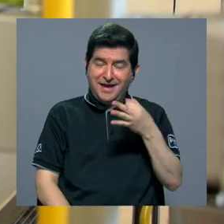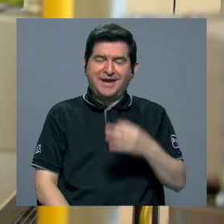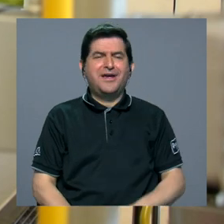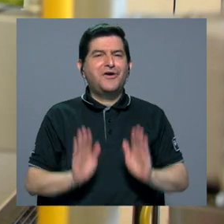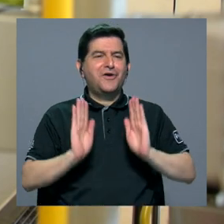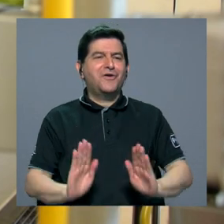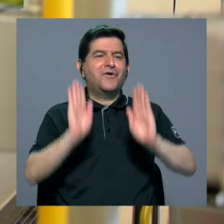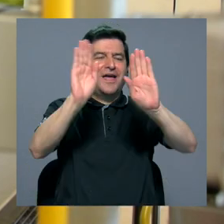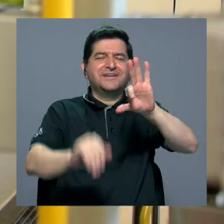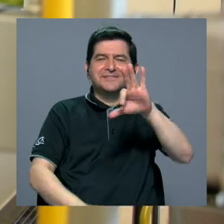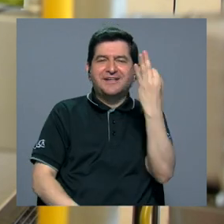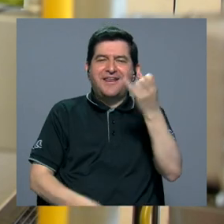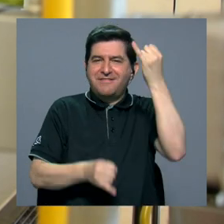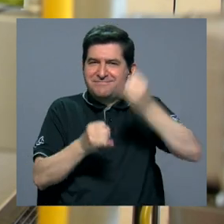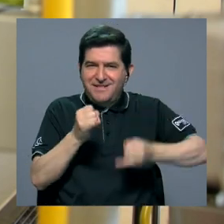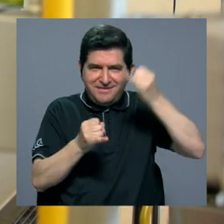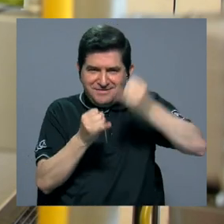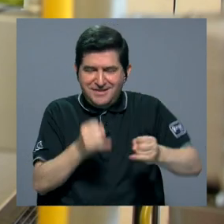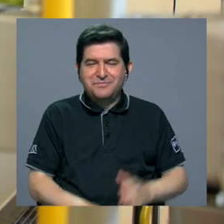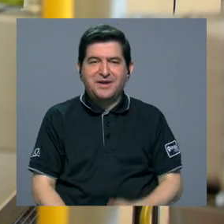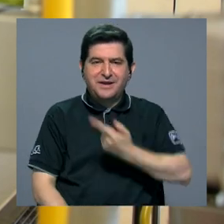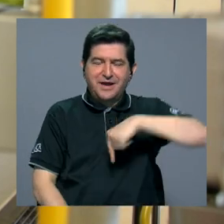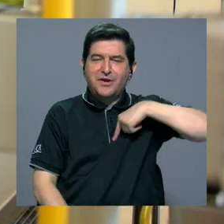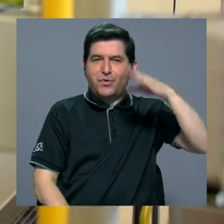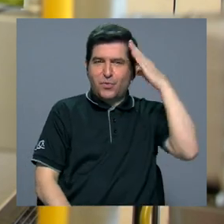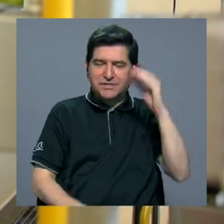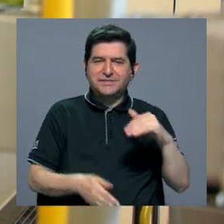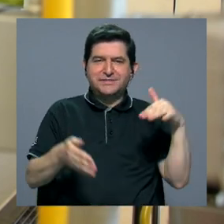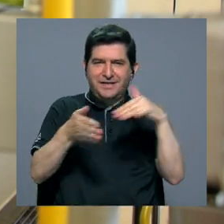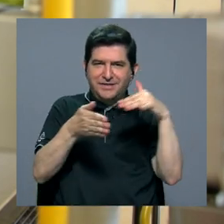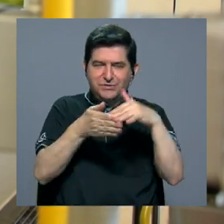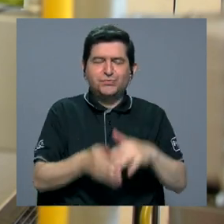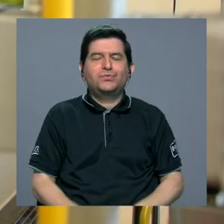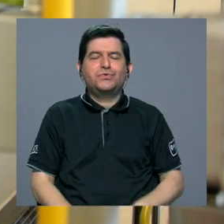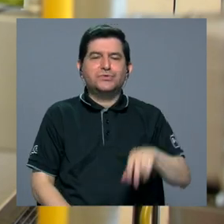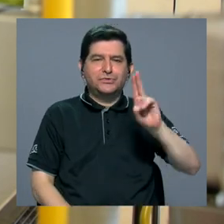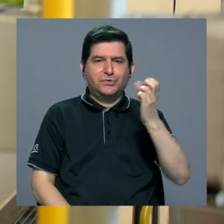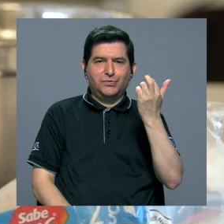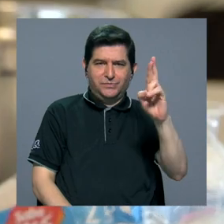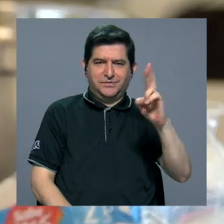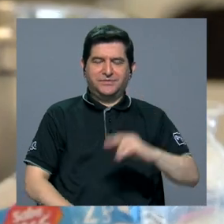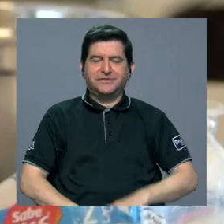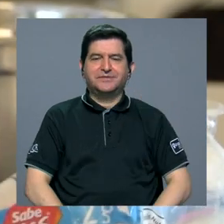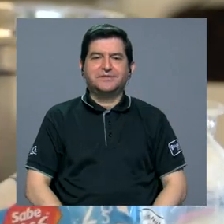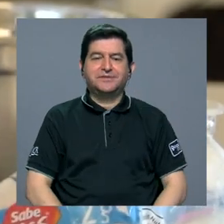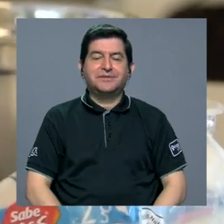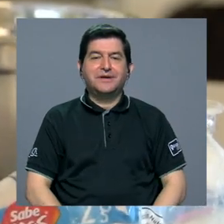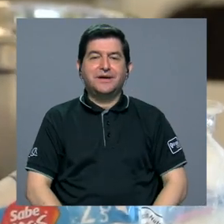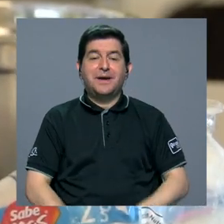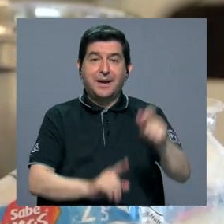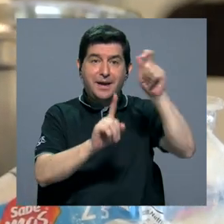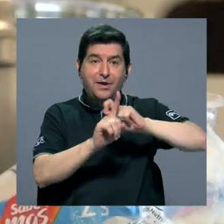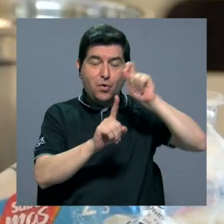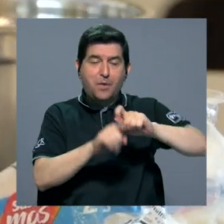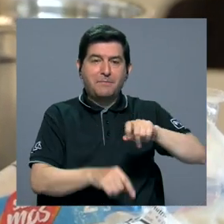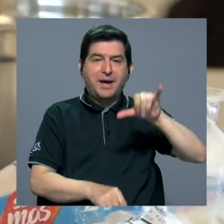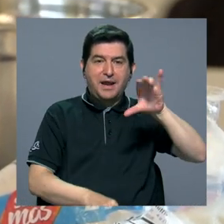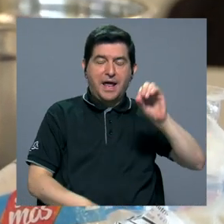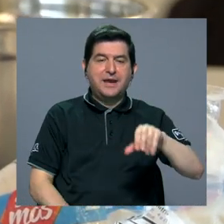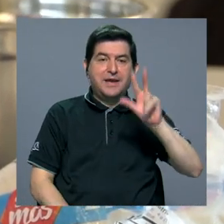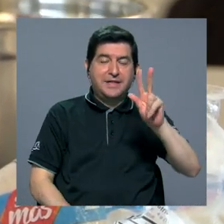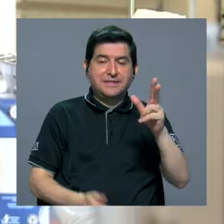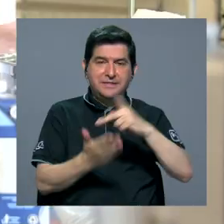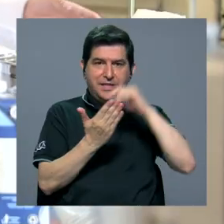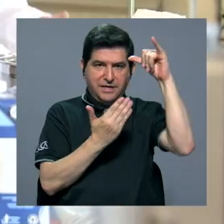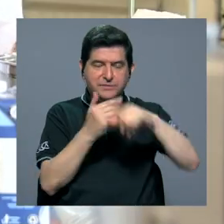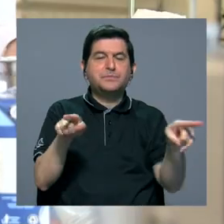excelente manera de finalizar con nuestra experiencia académica en la Universidad de Costa Rica. Junto a Banana.io hay tres proyectos